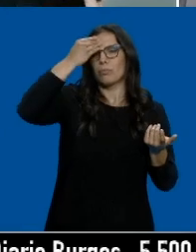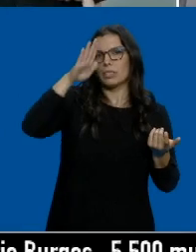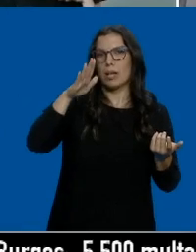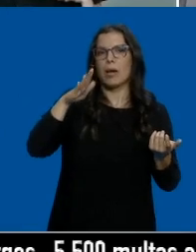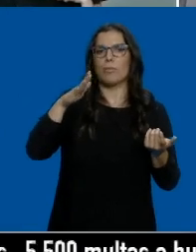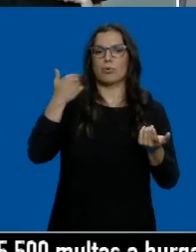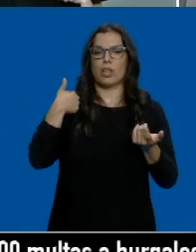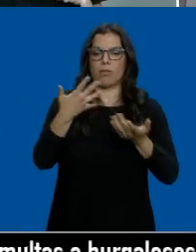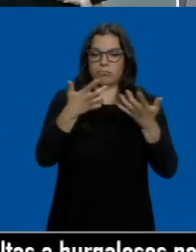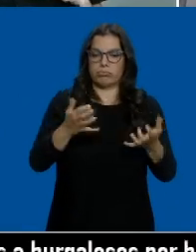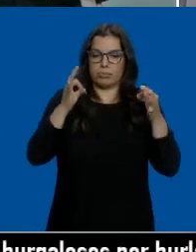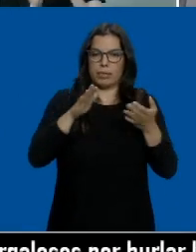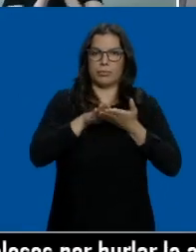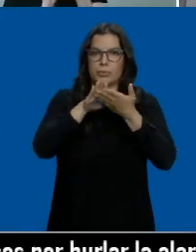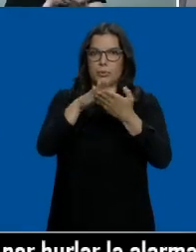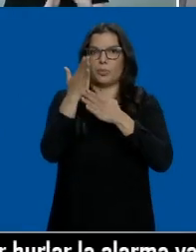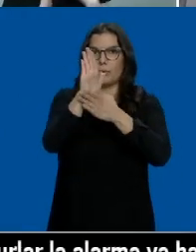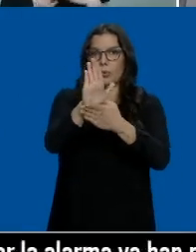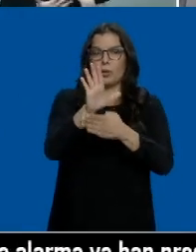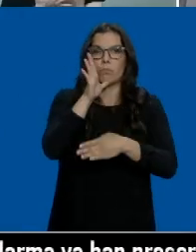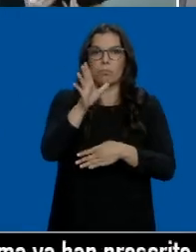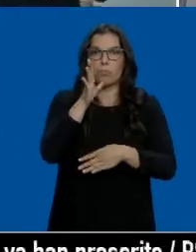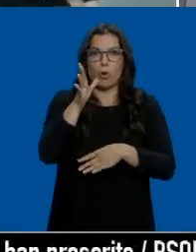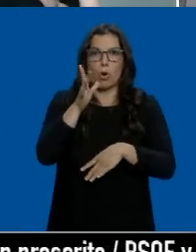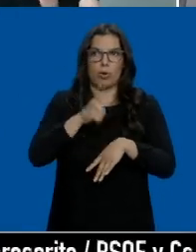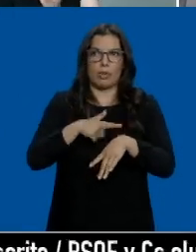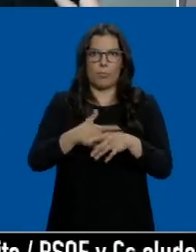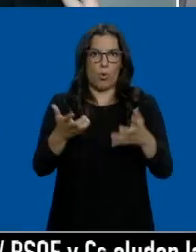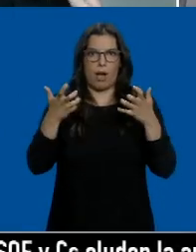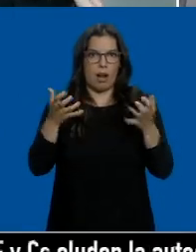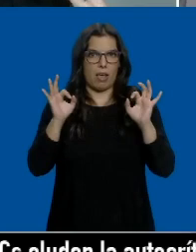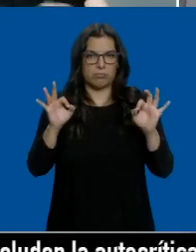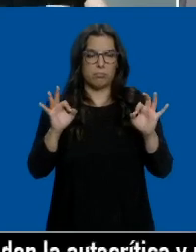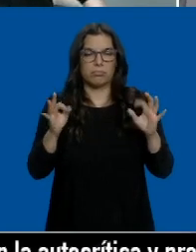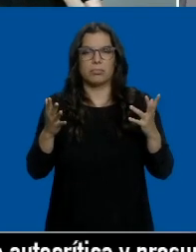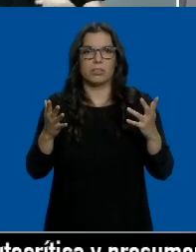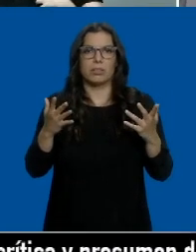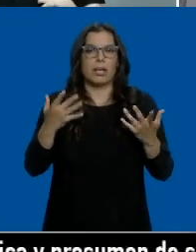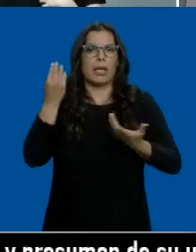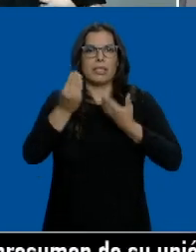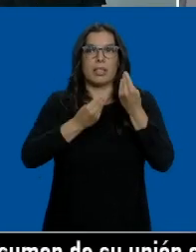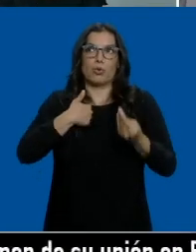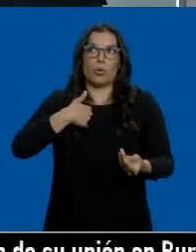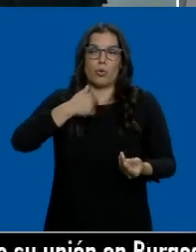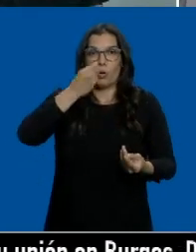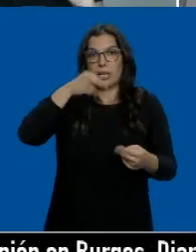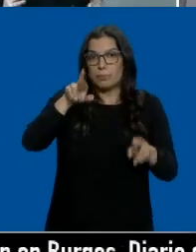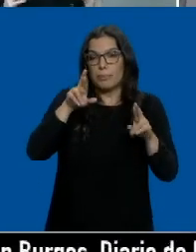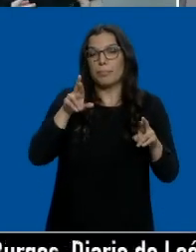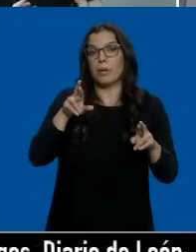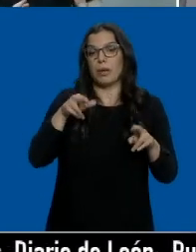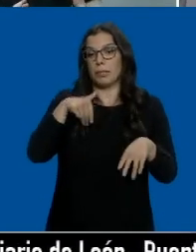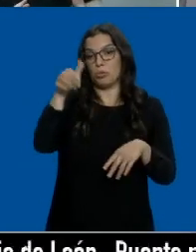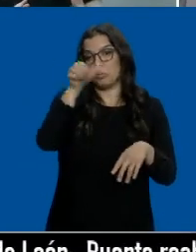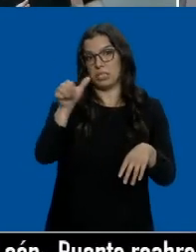cuando esté sustanciado los traeremos, porque no hay ningún tiempo que perder y, por tanto, se hará, yo espero, que en las